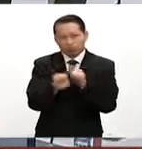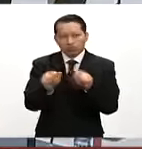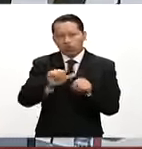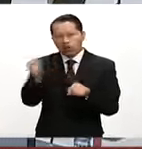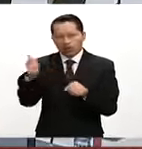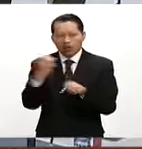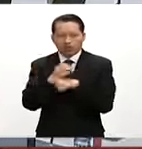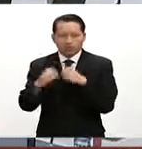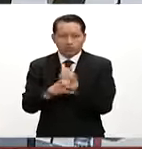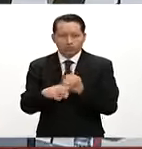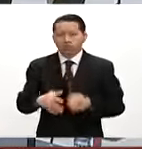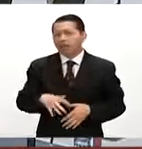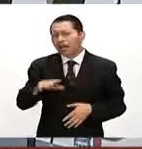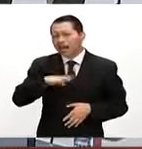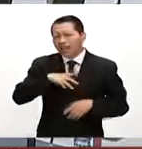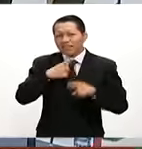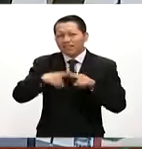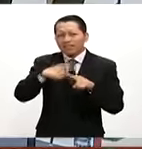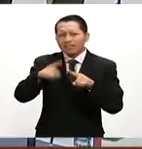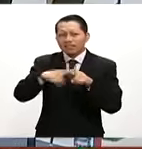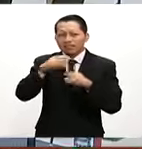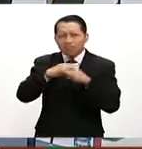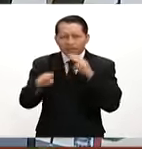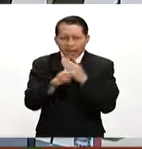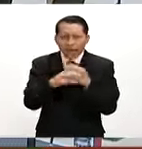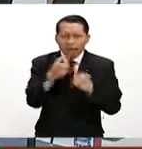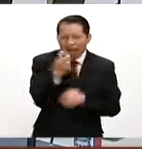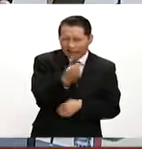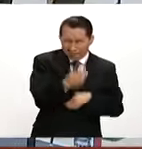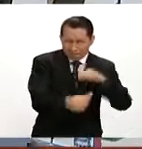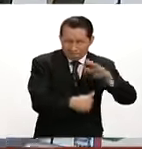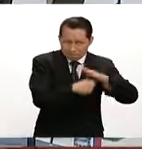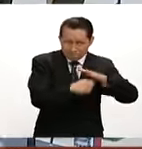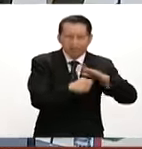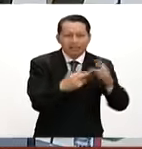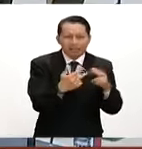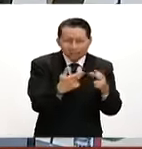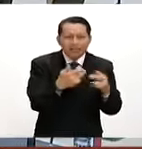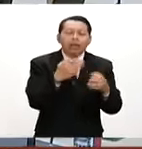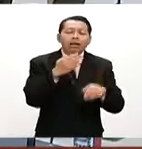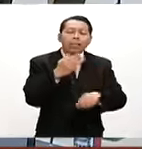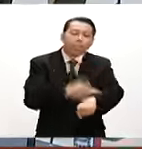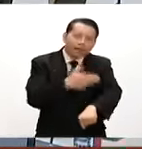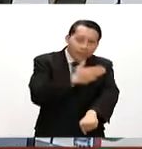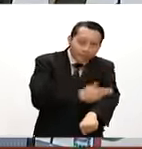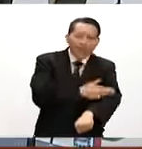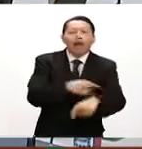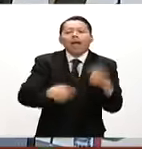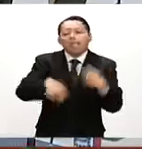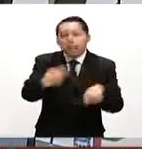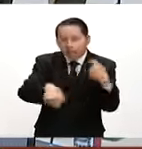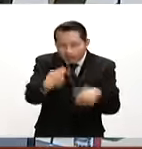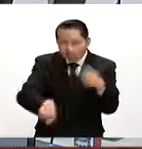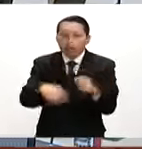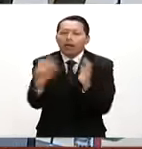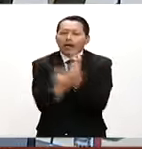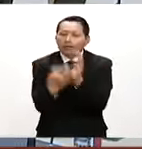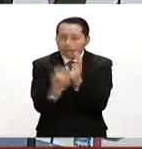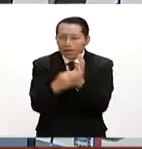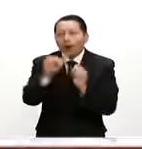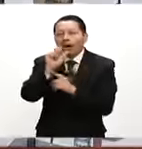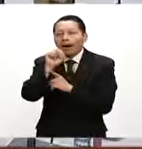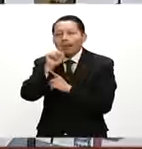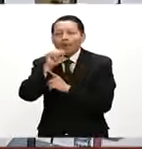diferentes materiales. En esas mesas se desorganizan por un lado la madera, el plástico, el acero, antimonio, algunas